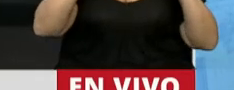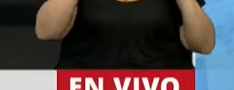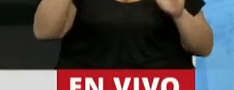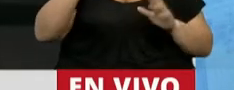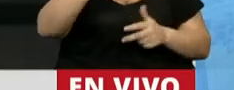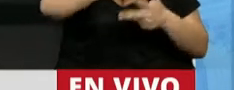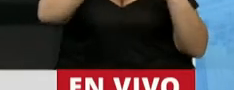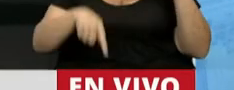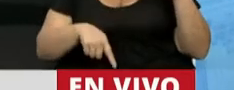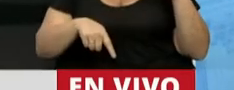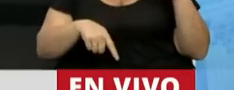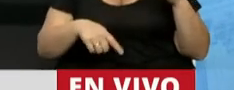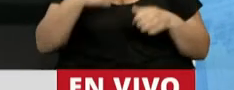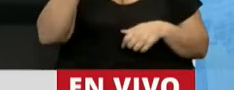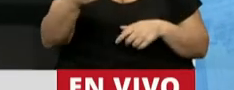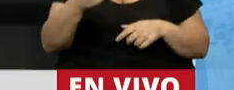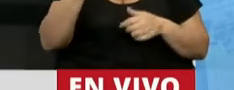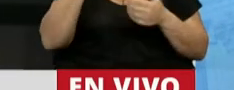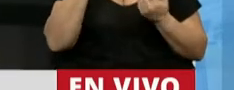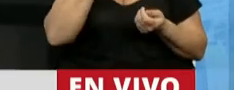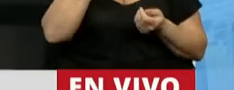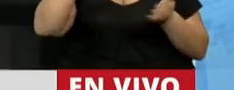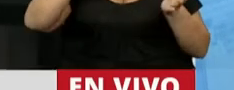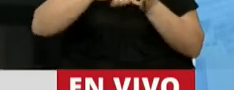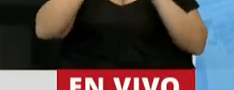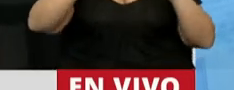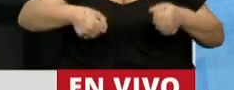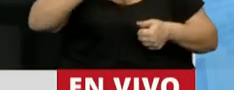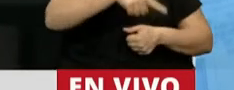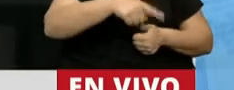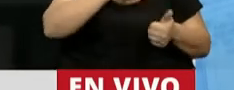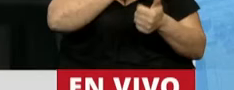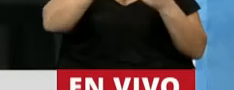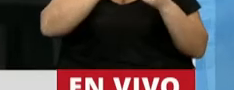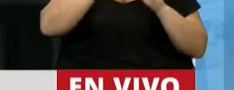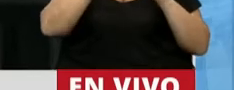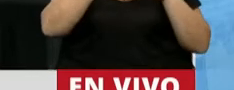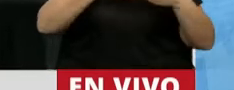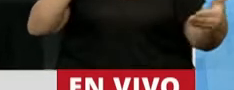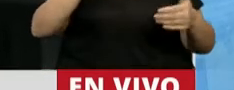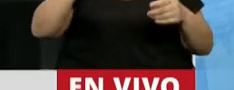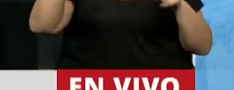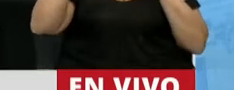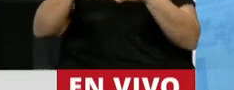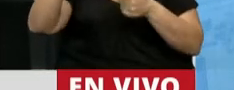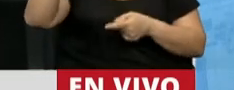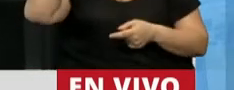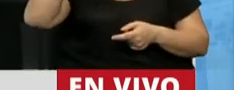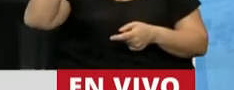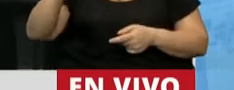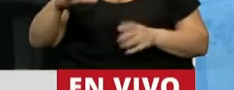debió haber hecho tres. Dijo que las excepciones estaban en las ciudades de Bariloche y las excepciones estaban en Puerto Deseado.